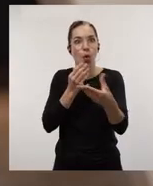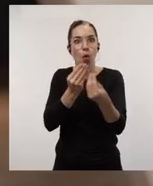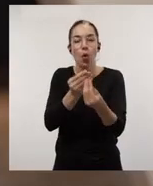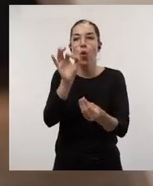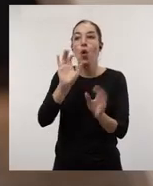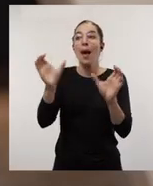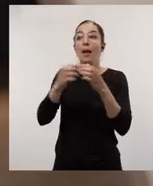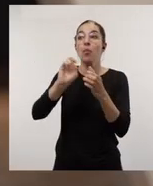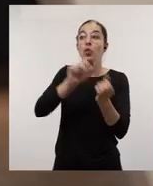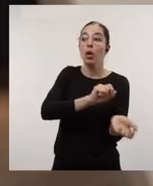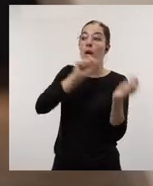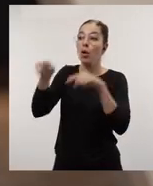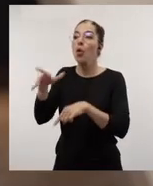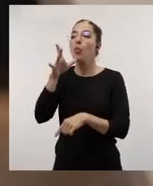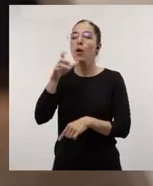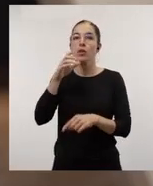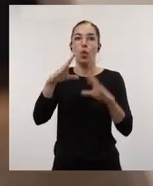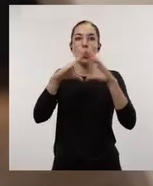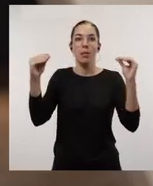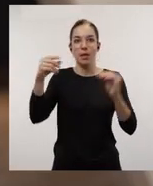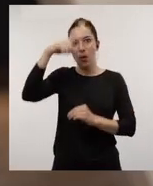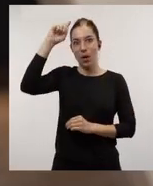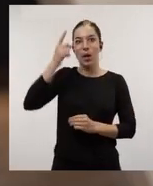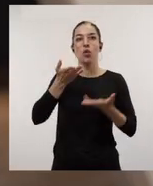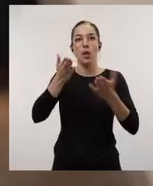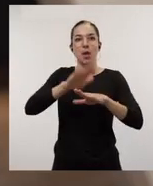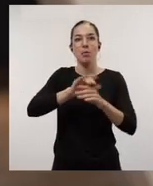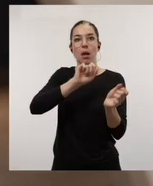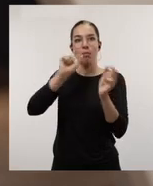y por eso las ayudas a la movilidad de la Universidad Rey Juan Carlos.